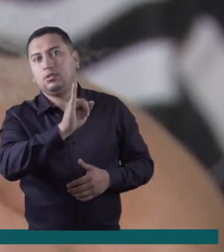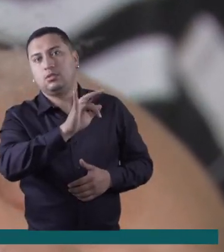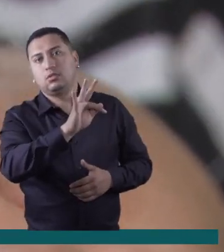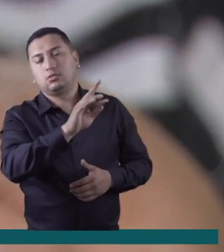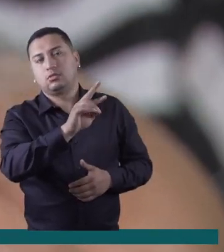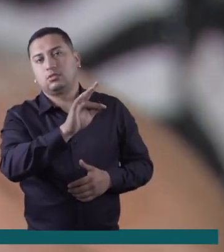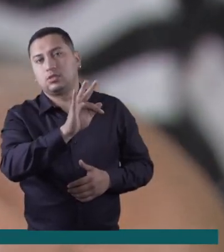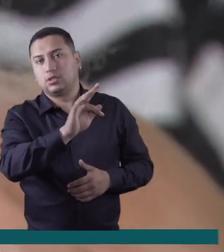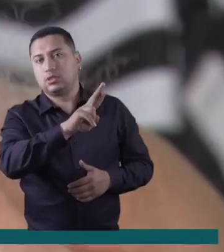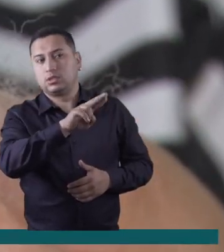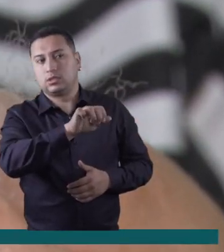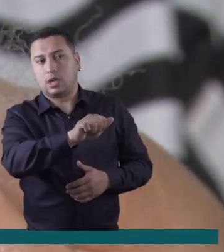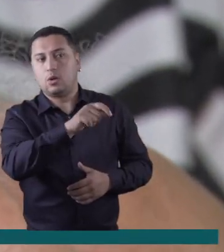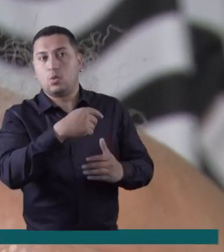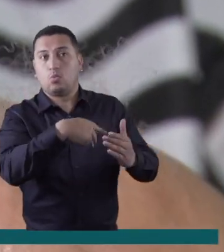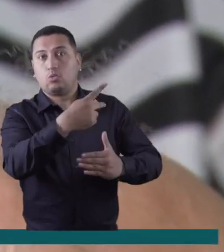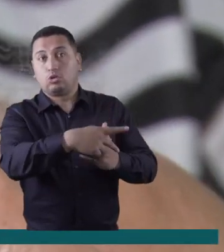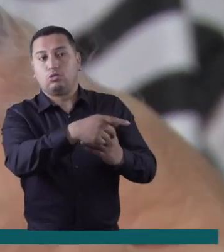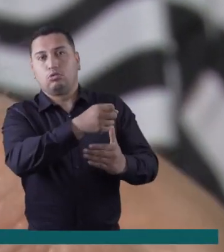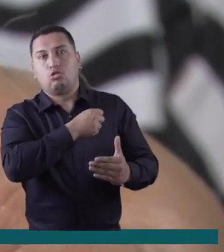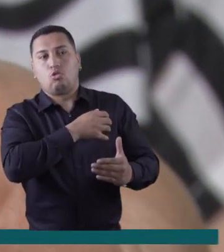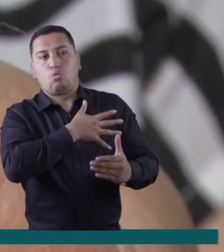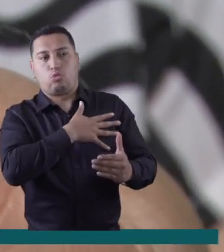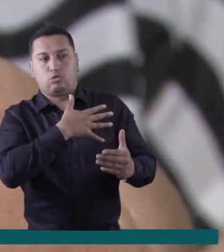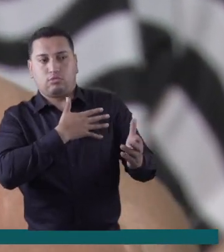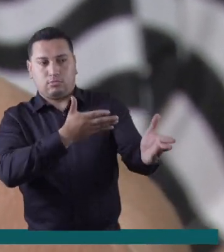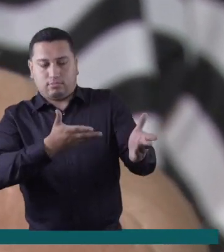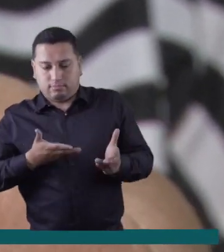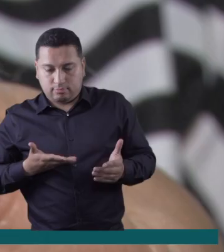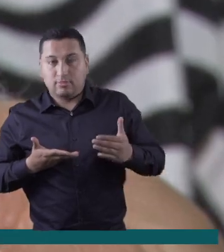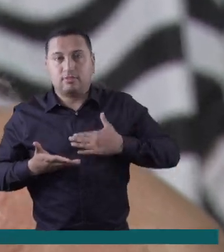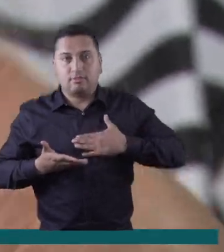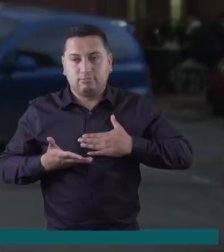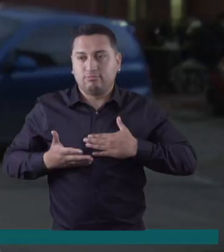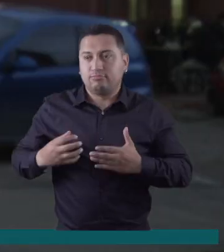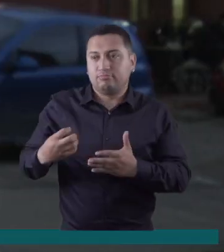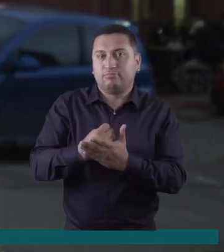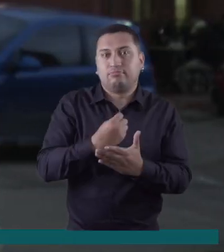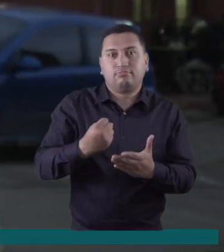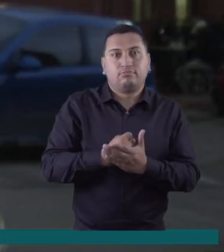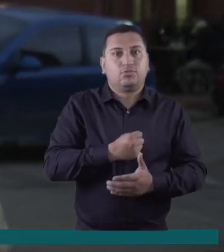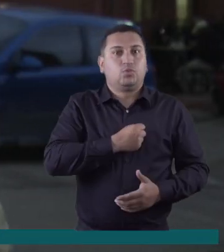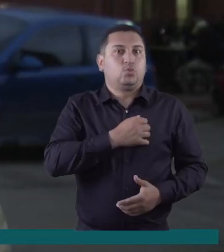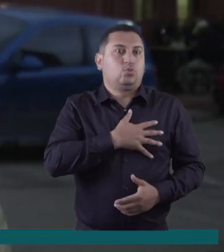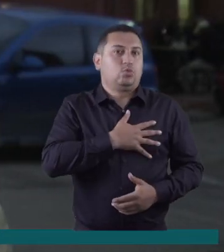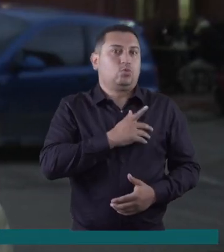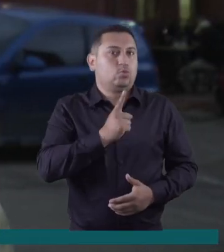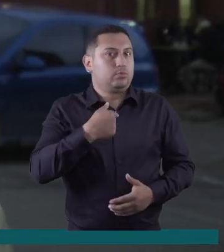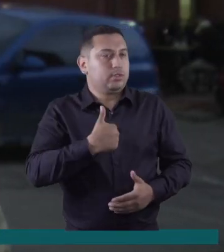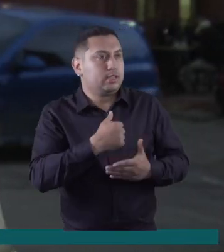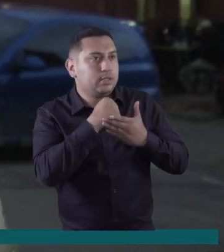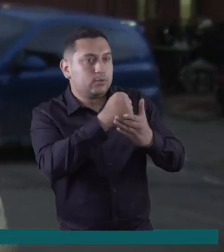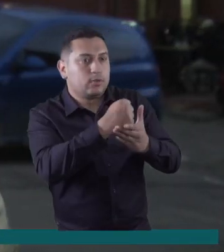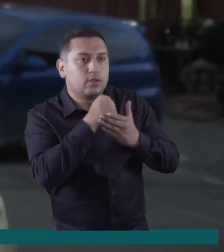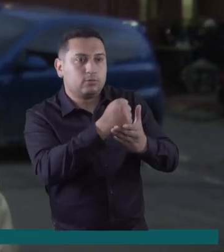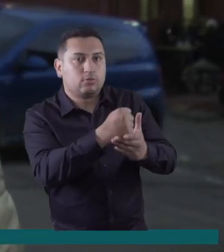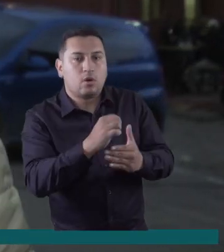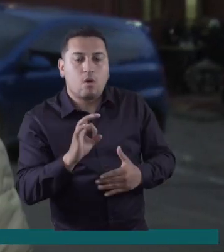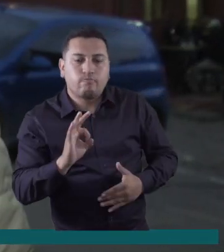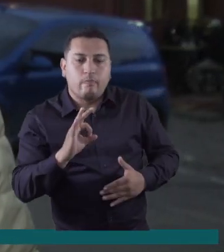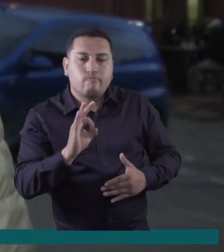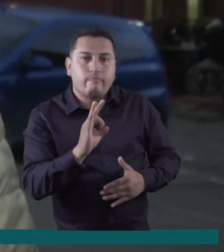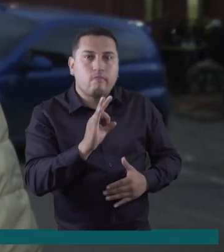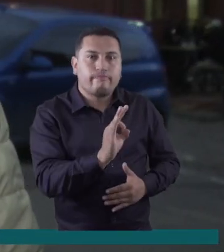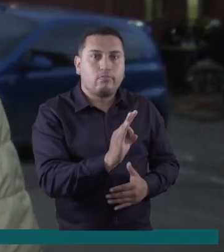Yo estoy muy agradecida con Marixa, con su proyecto y a la vez porque me ha dado la oportunidad de tener un ingreso